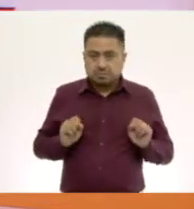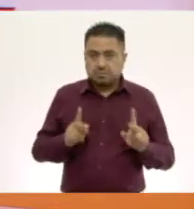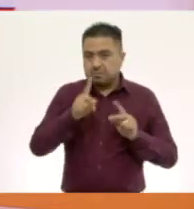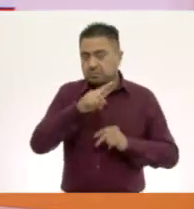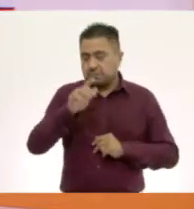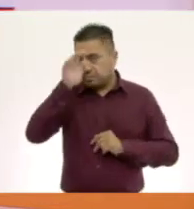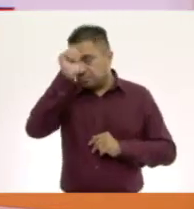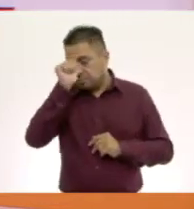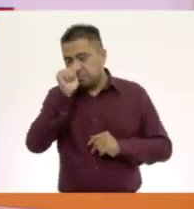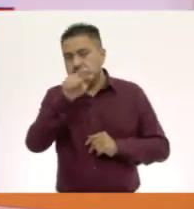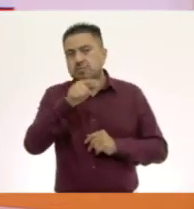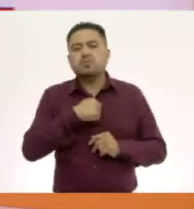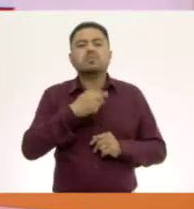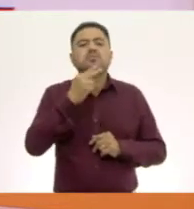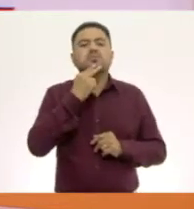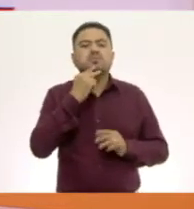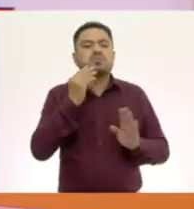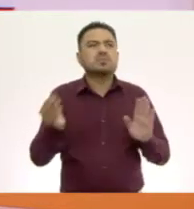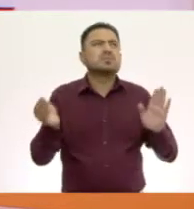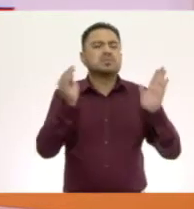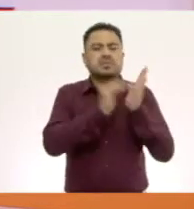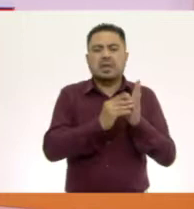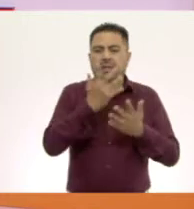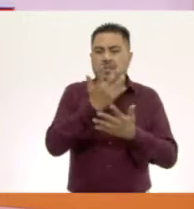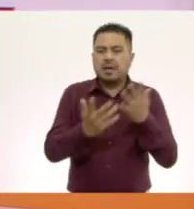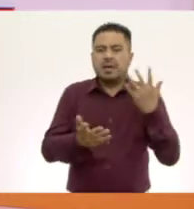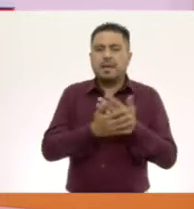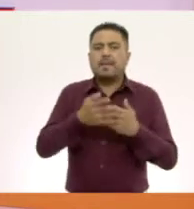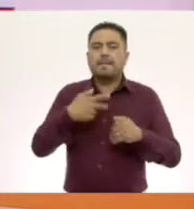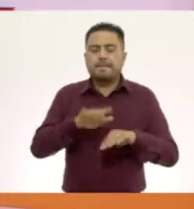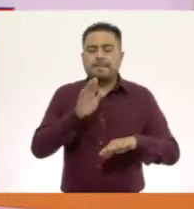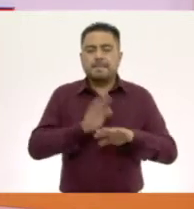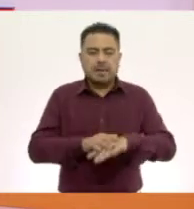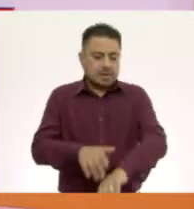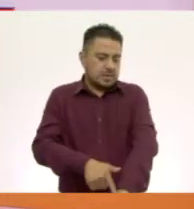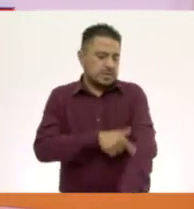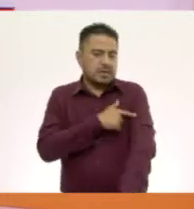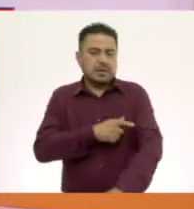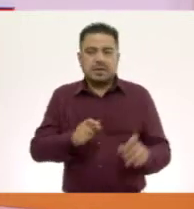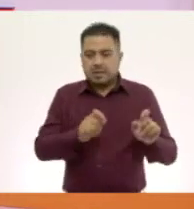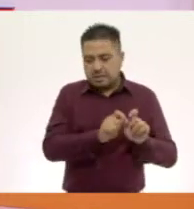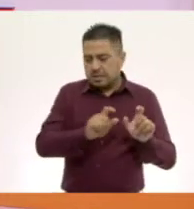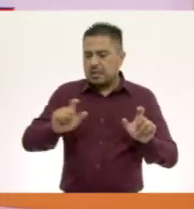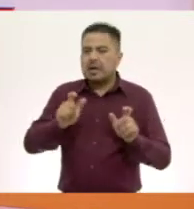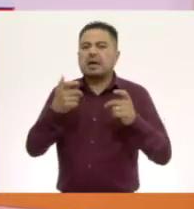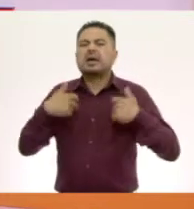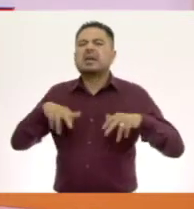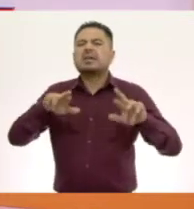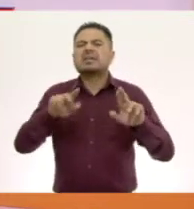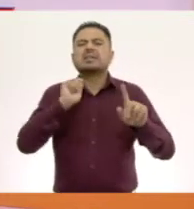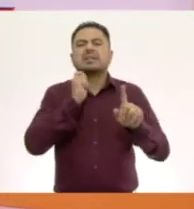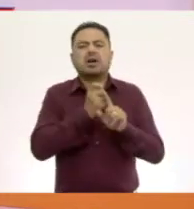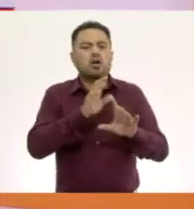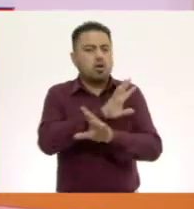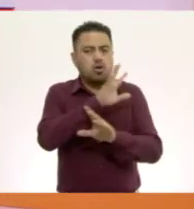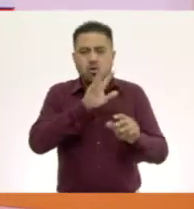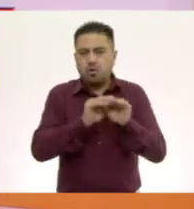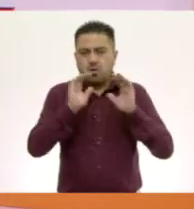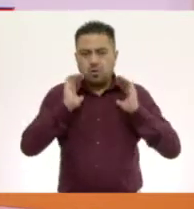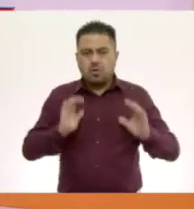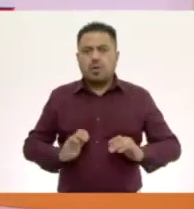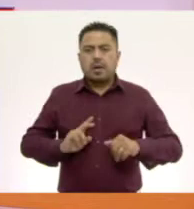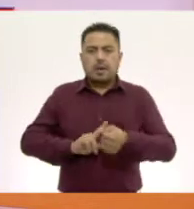Recuerda, puse la mano, pero también alargué el brazo porque va a representar a toda la piel.